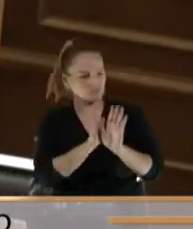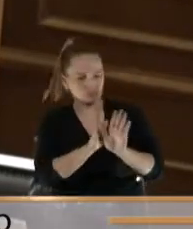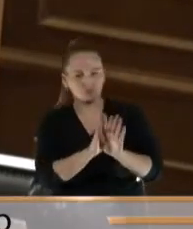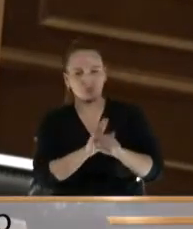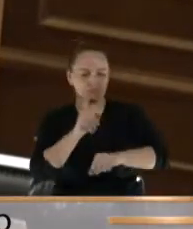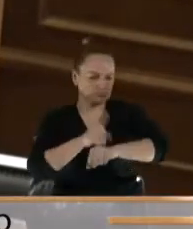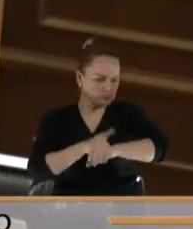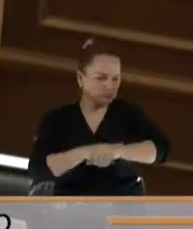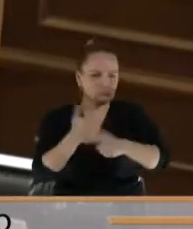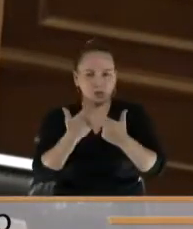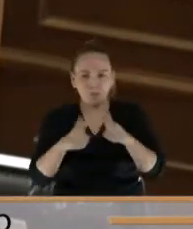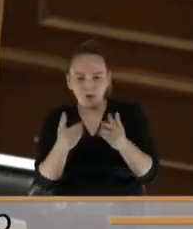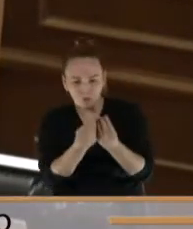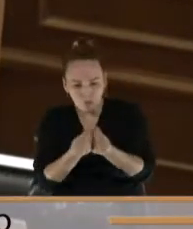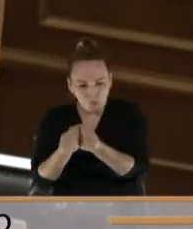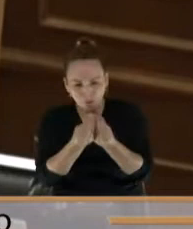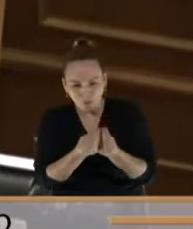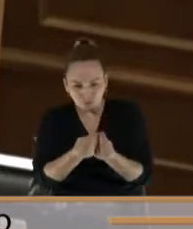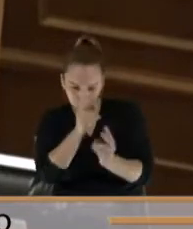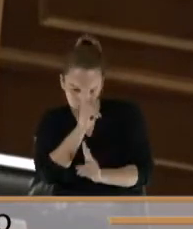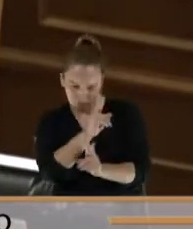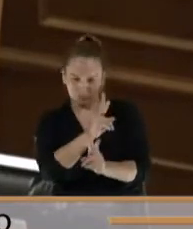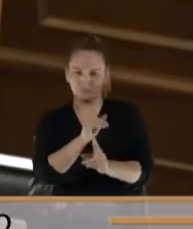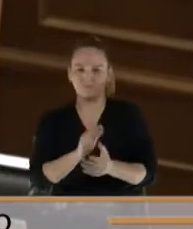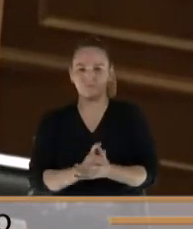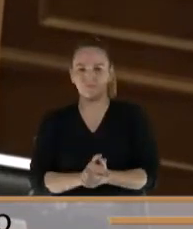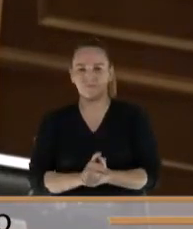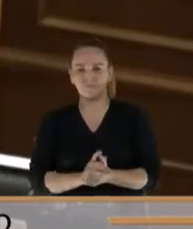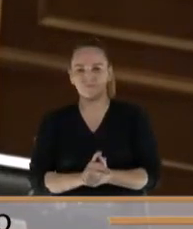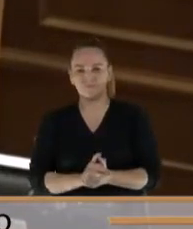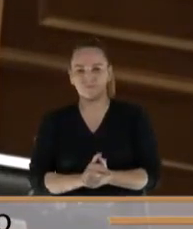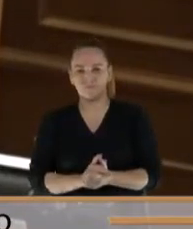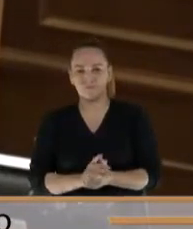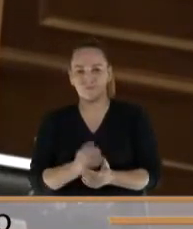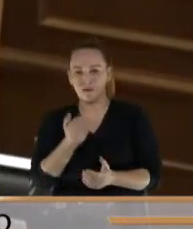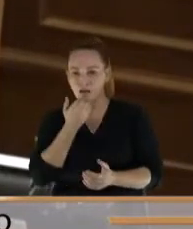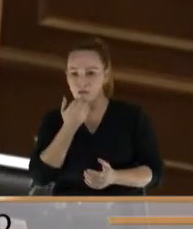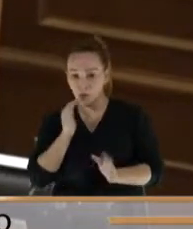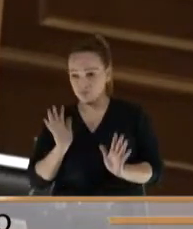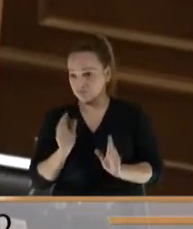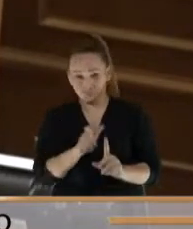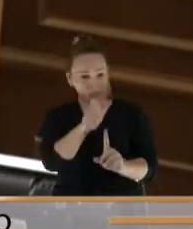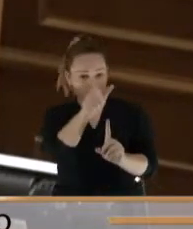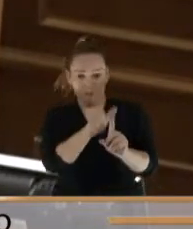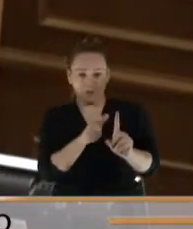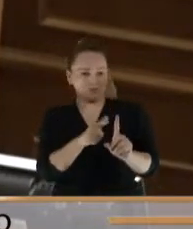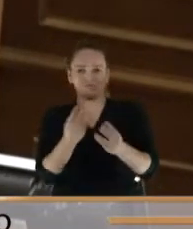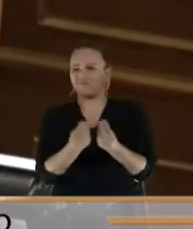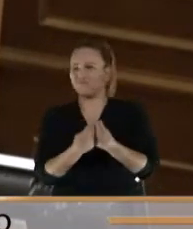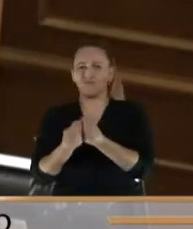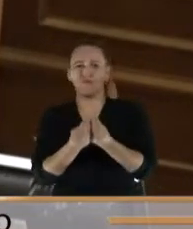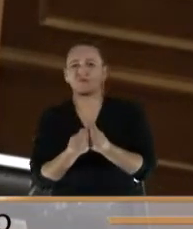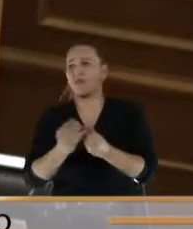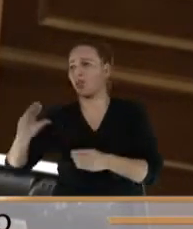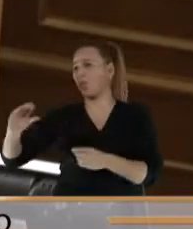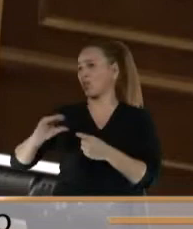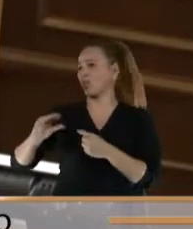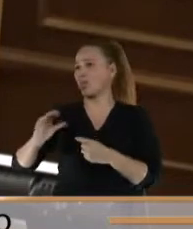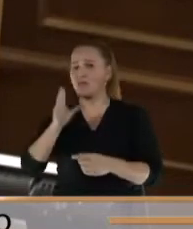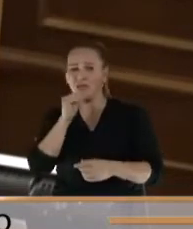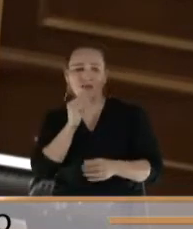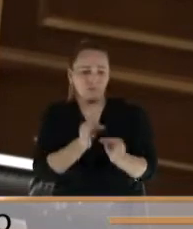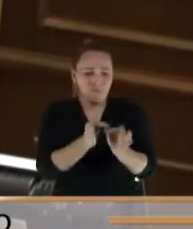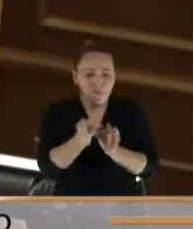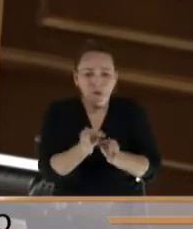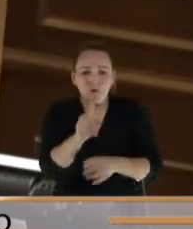rato se ocupaba del consejo de verdad que si a alguien no le gusta el trabajo de concejal de un municipio de